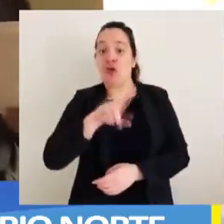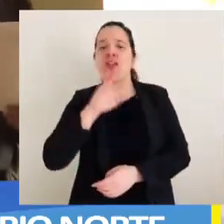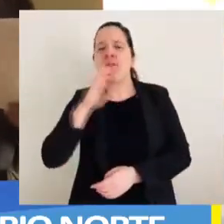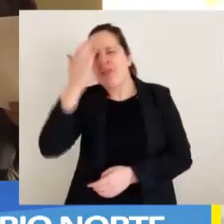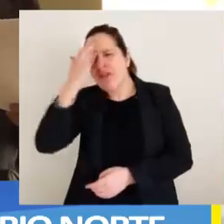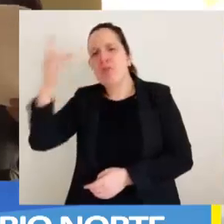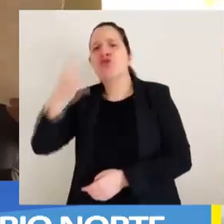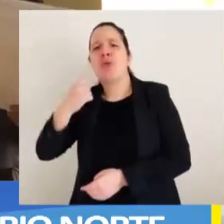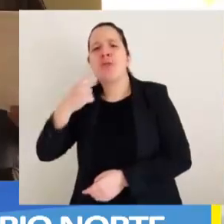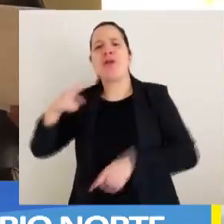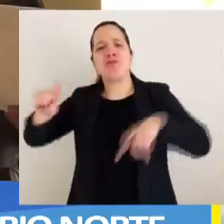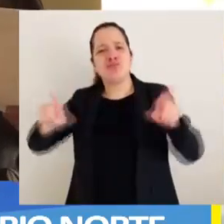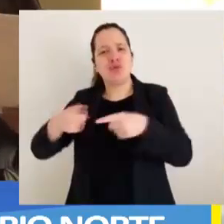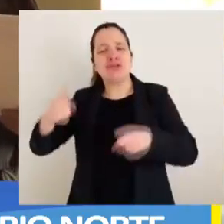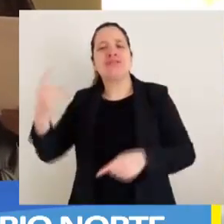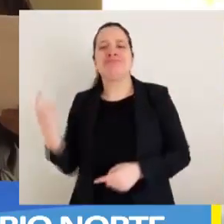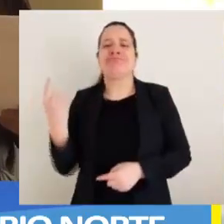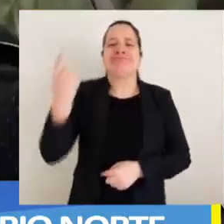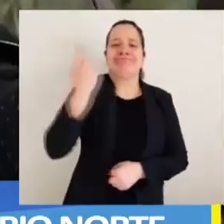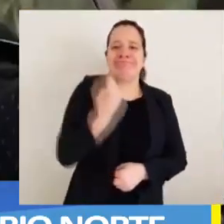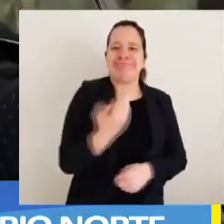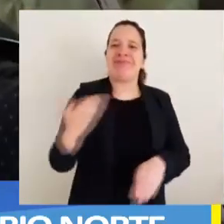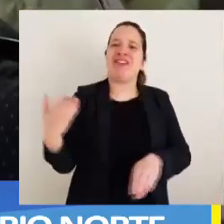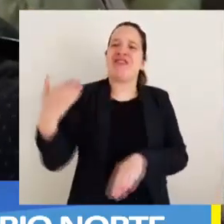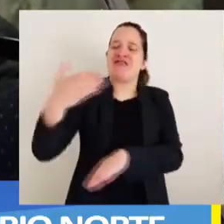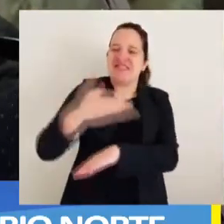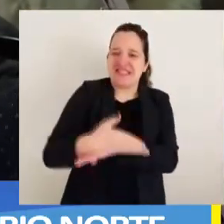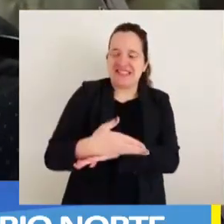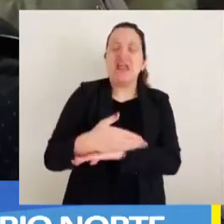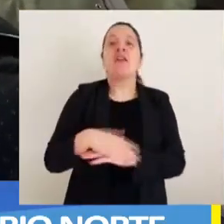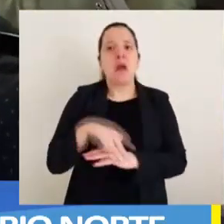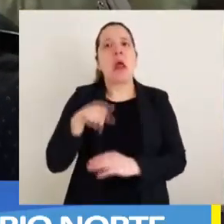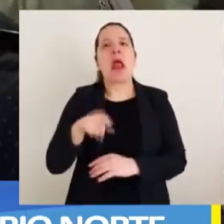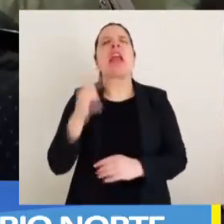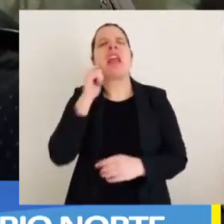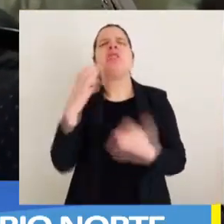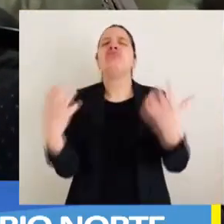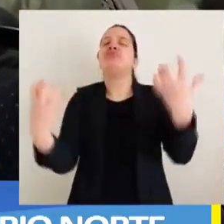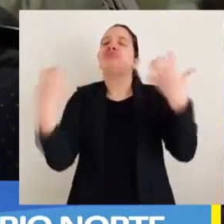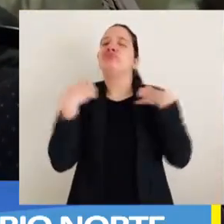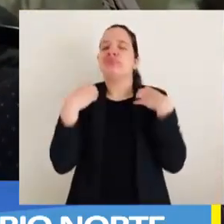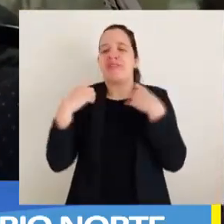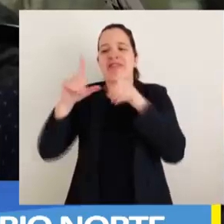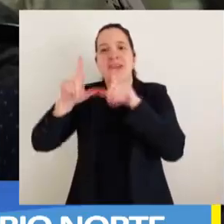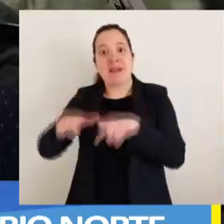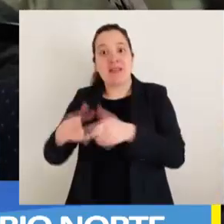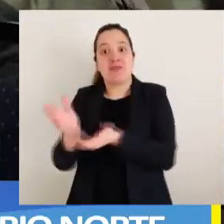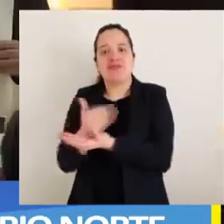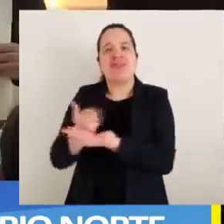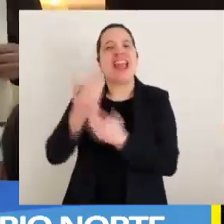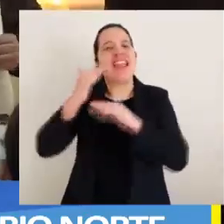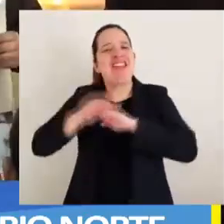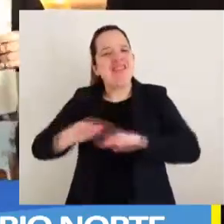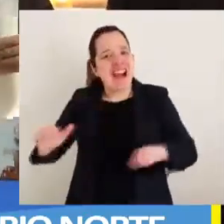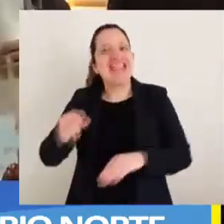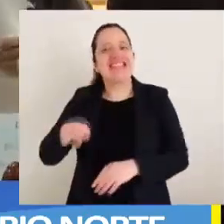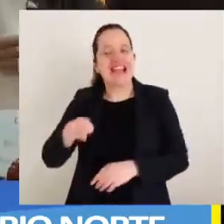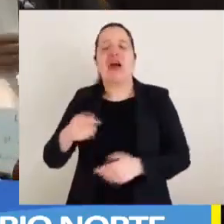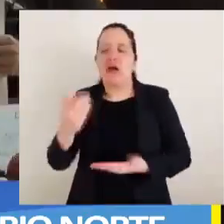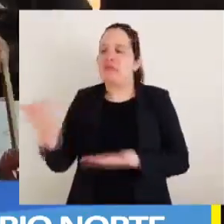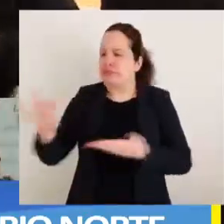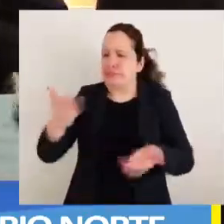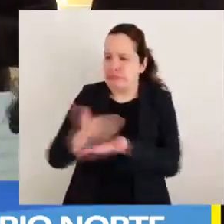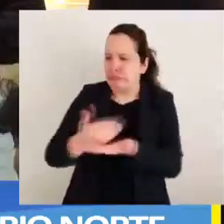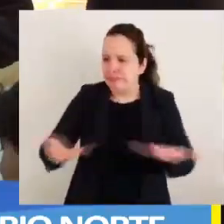artista nacional Manuel García, organizado por la Oficina de la Infancia de la Delegación Municipal de la Barrio Norte.